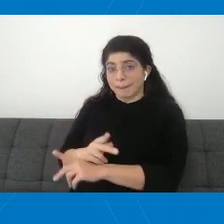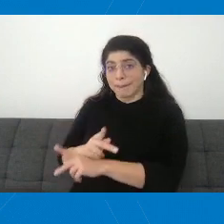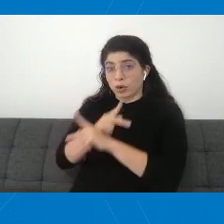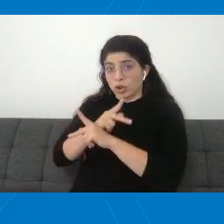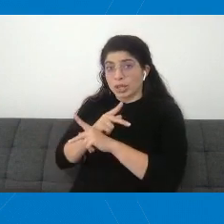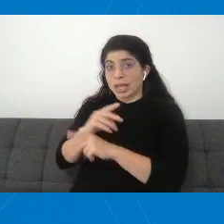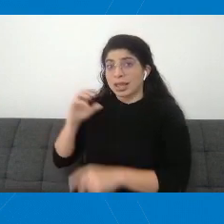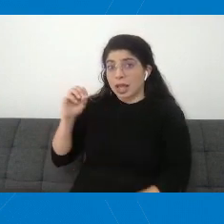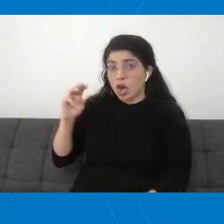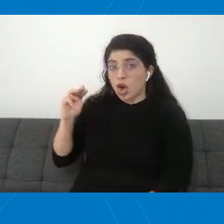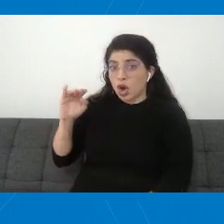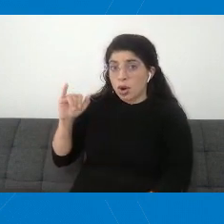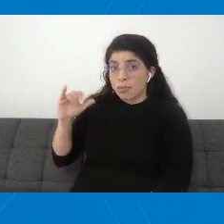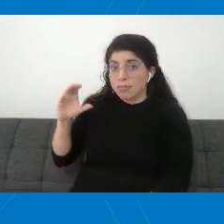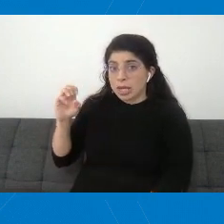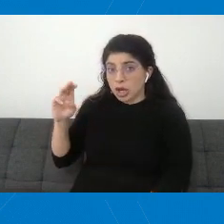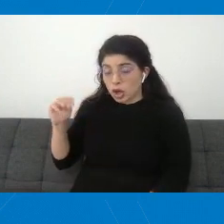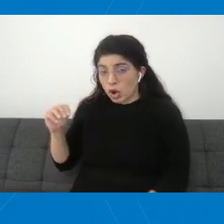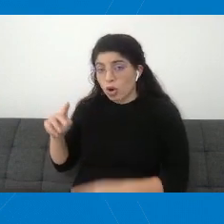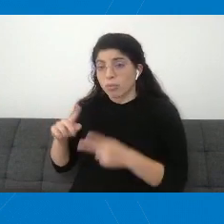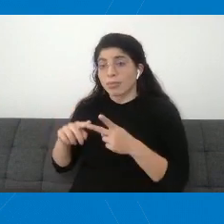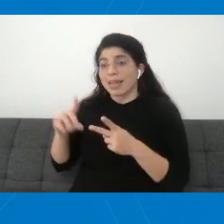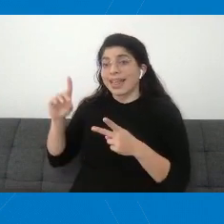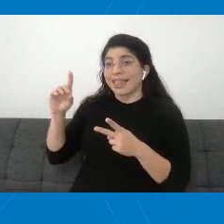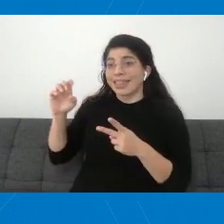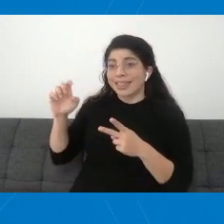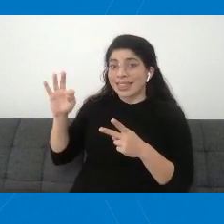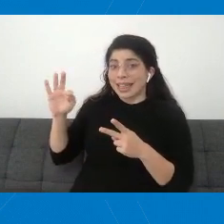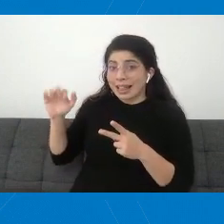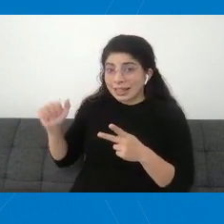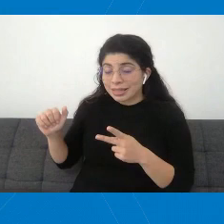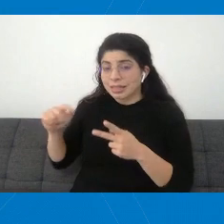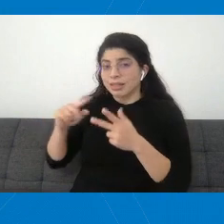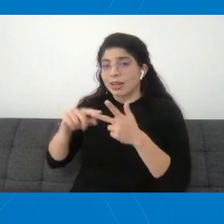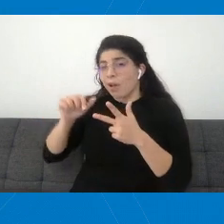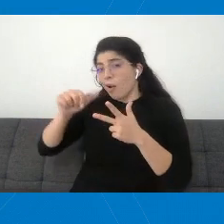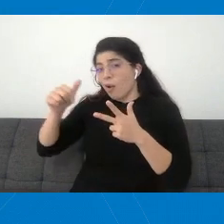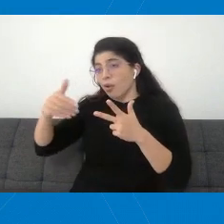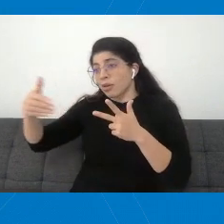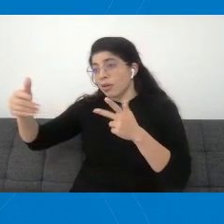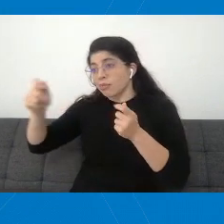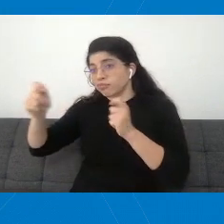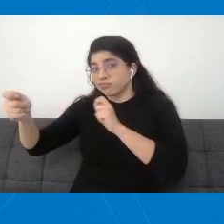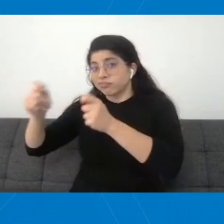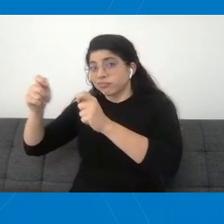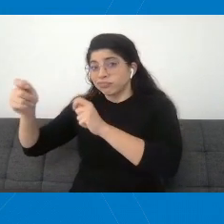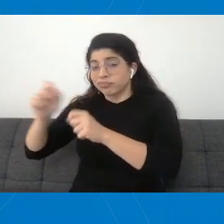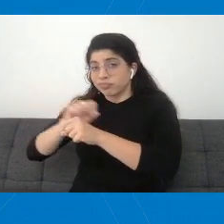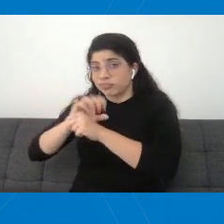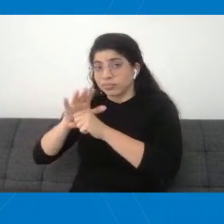de la variante Delta y de otras variables que se descubran del SARS-CoV-2.